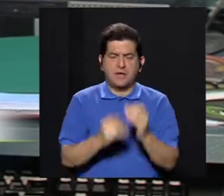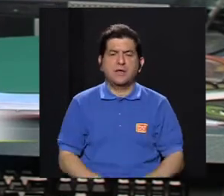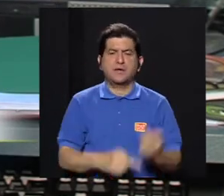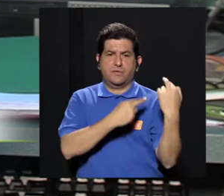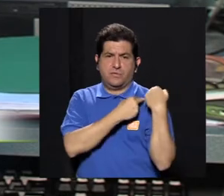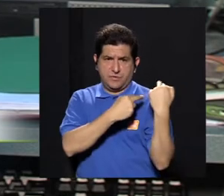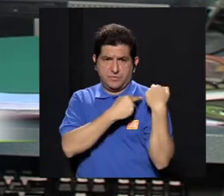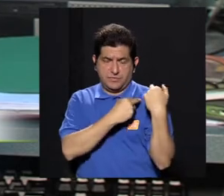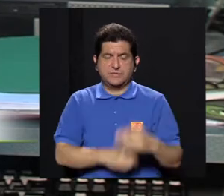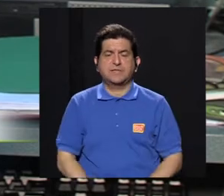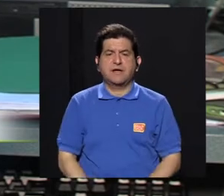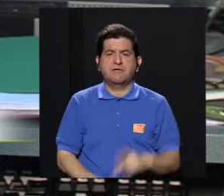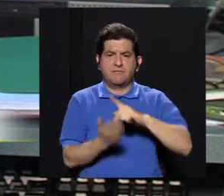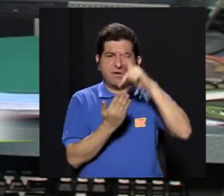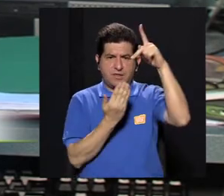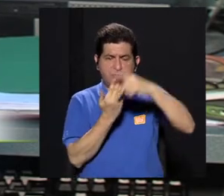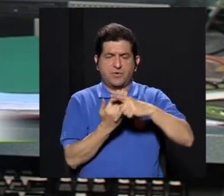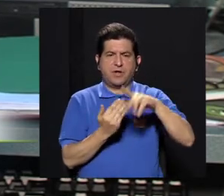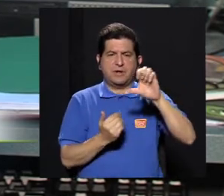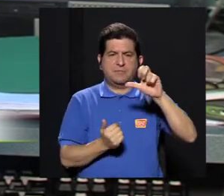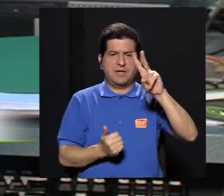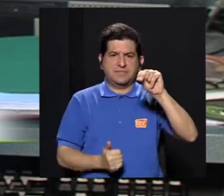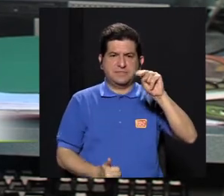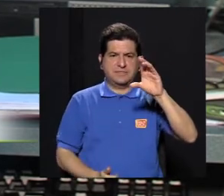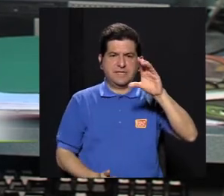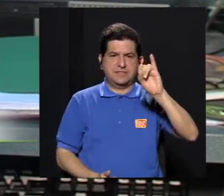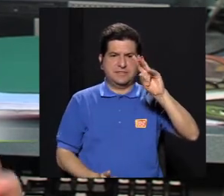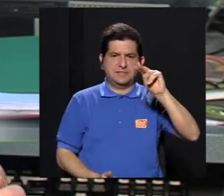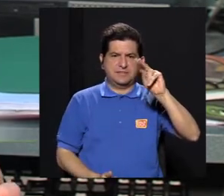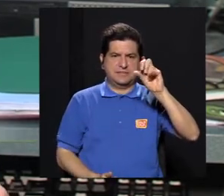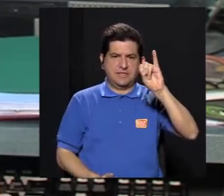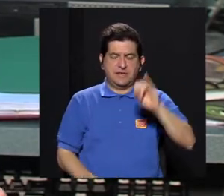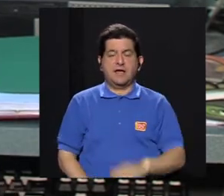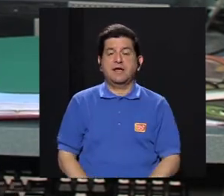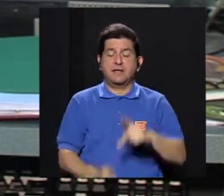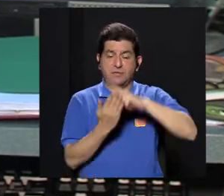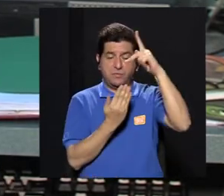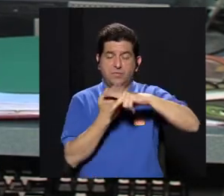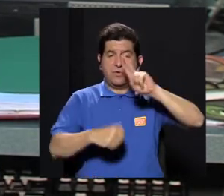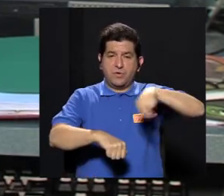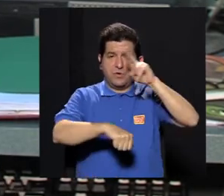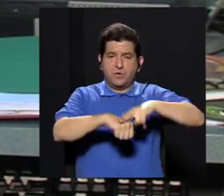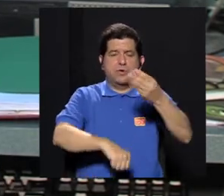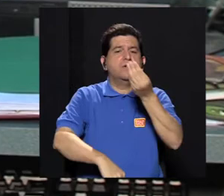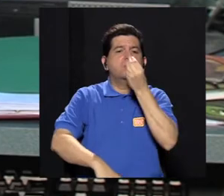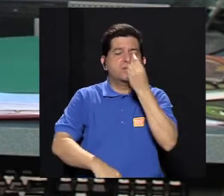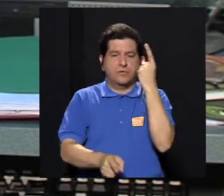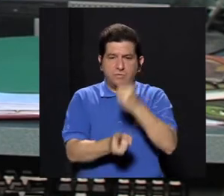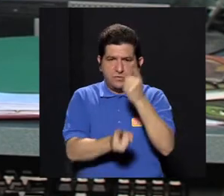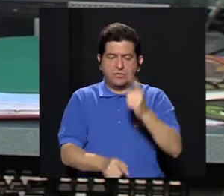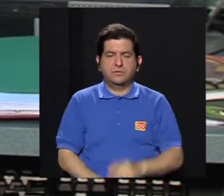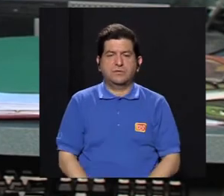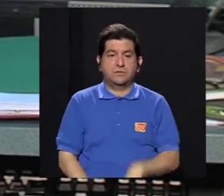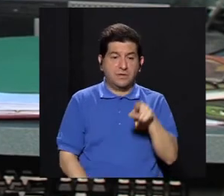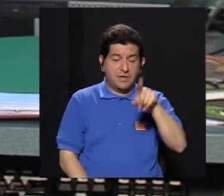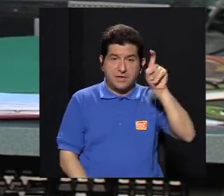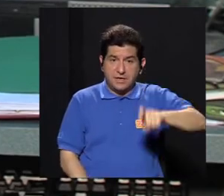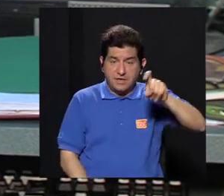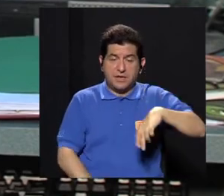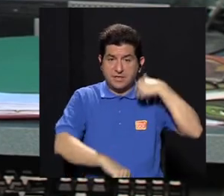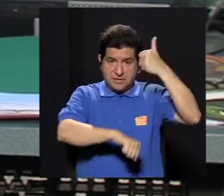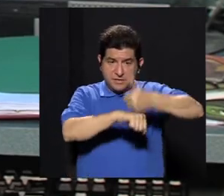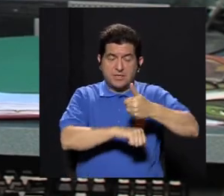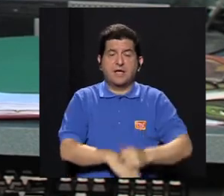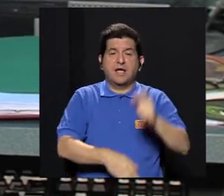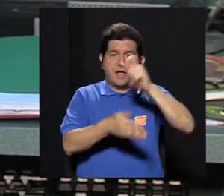estaba a cargo del programa CENCINAI, en aquel entonces Programa Nacional de Nutrición. Y a través de esa